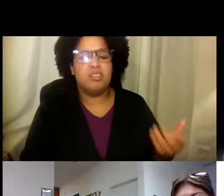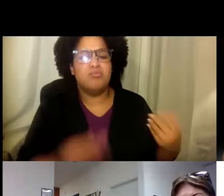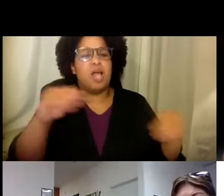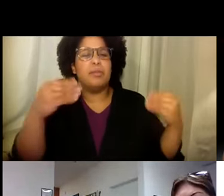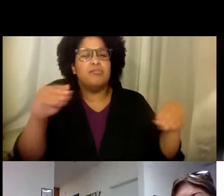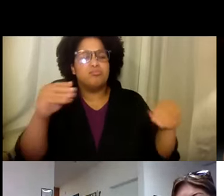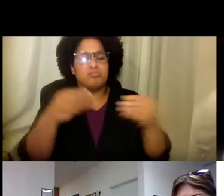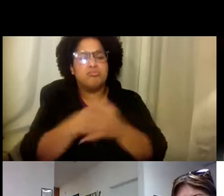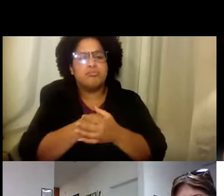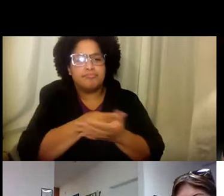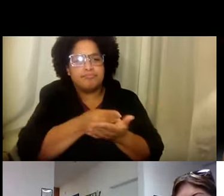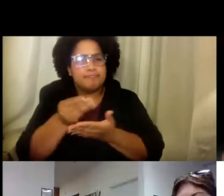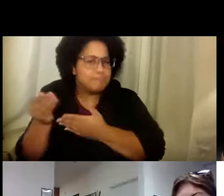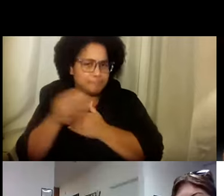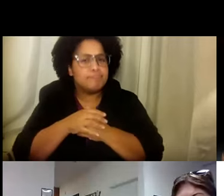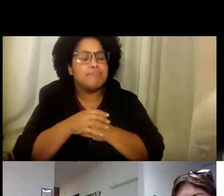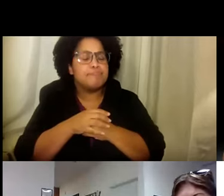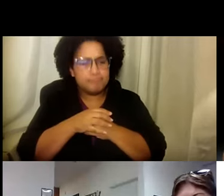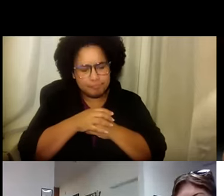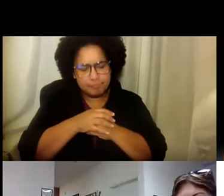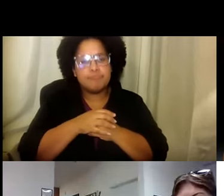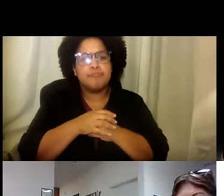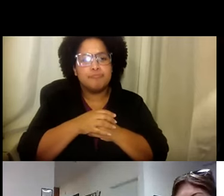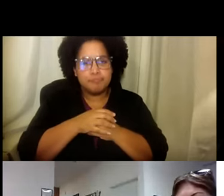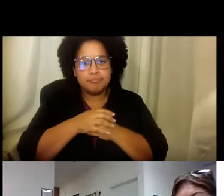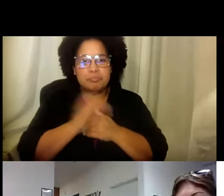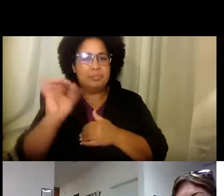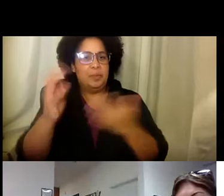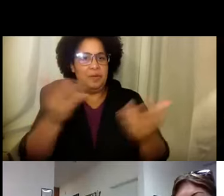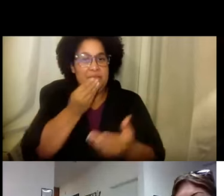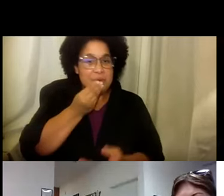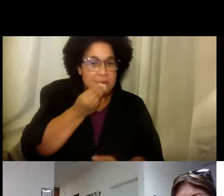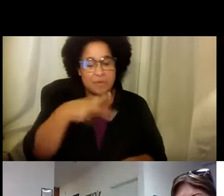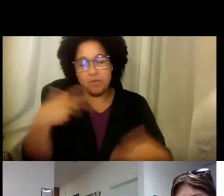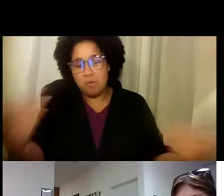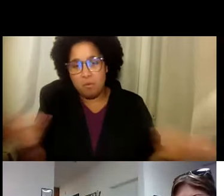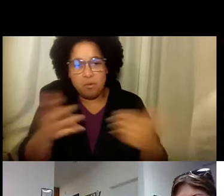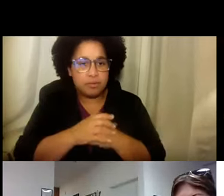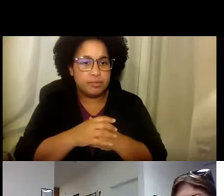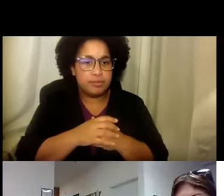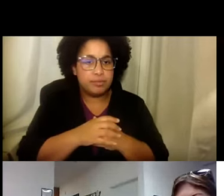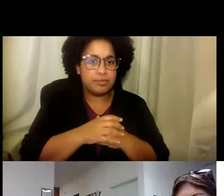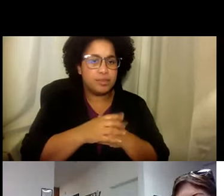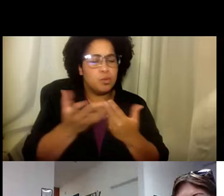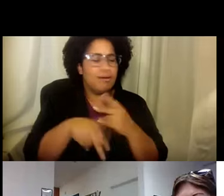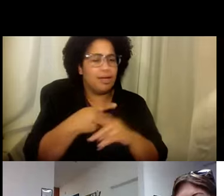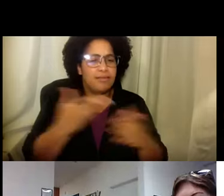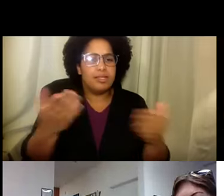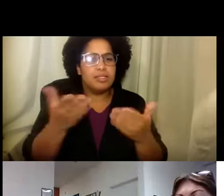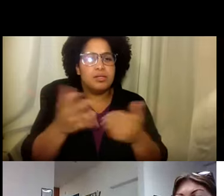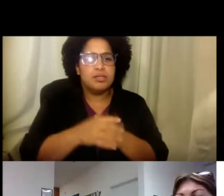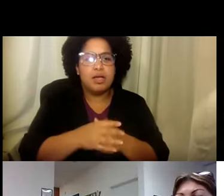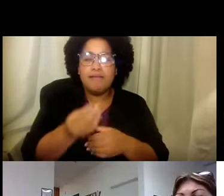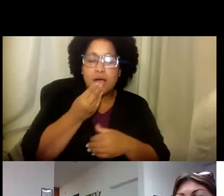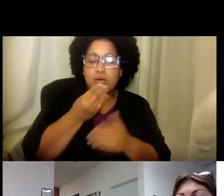Sí. En las compras. ¿Las compras? Sí. Muy bien. ¿Compras como qué? ¿Compras con la comida? ¿Qué